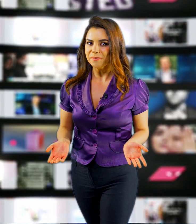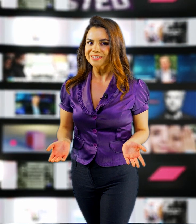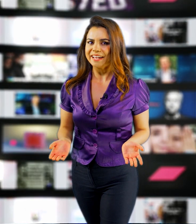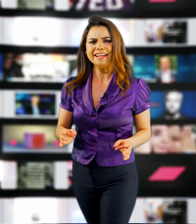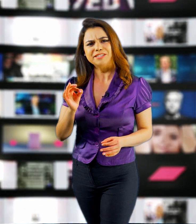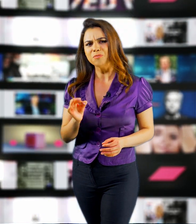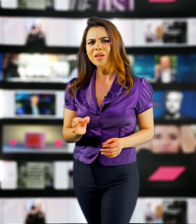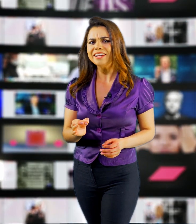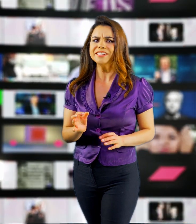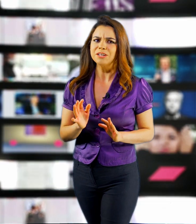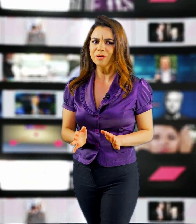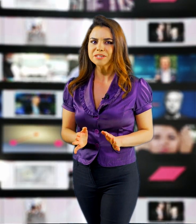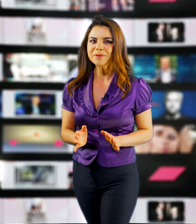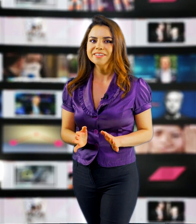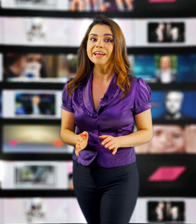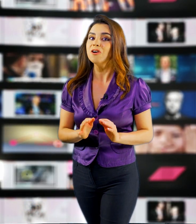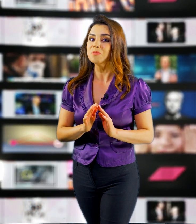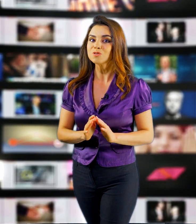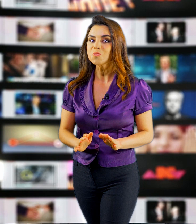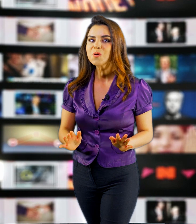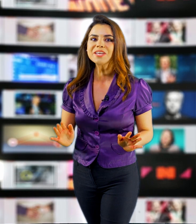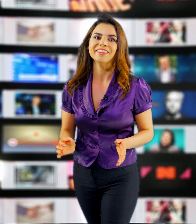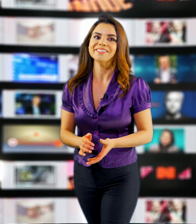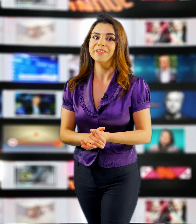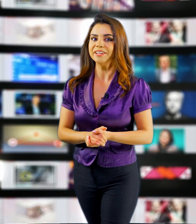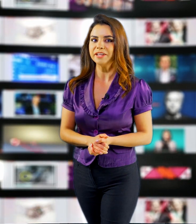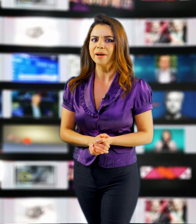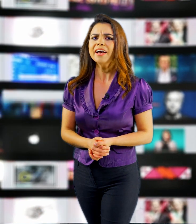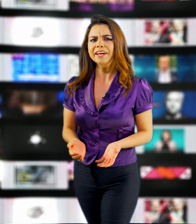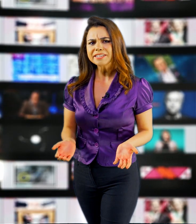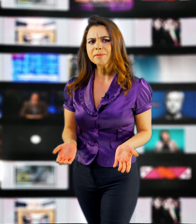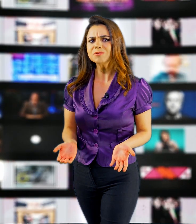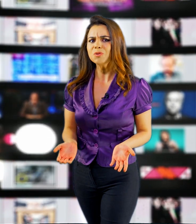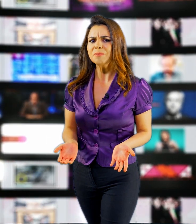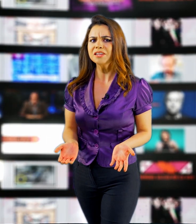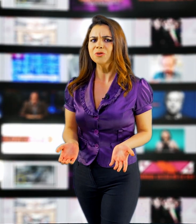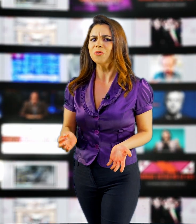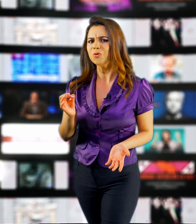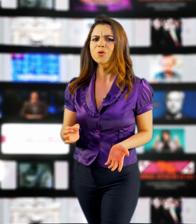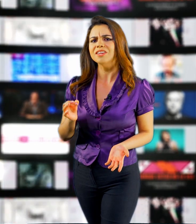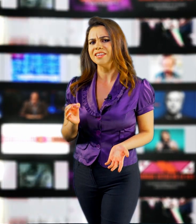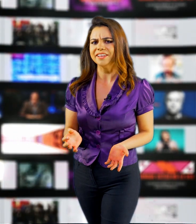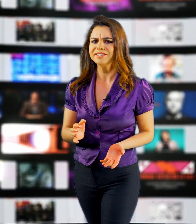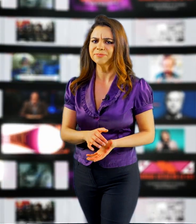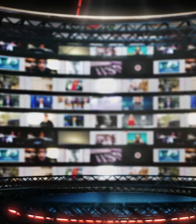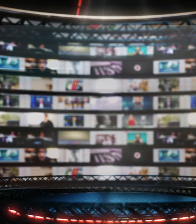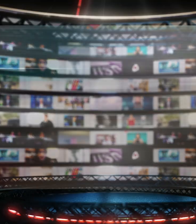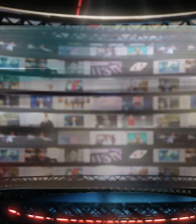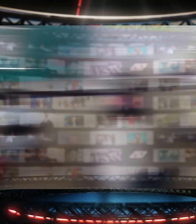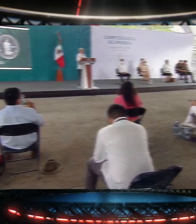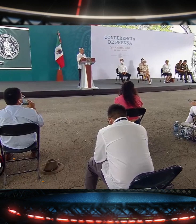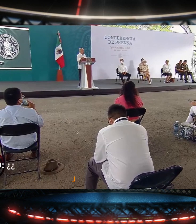reportero de TV Azteca, sin modales y que nunca se presenta, lo vimos muy interesado en el tema. Quería saber absolutamente todo, con lujo de detalles.